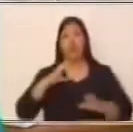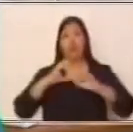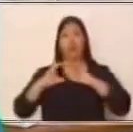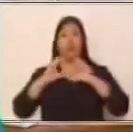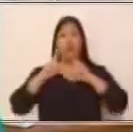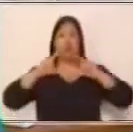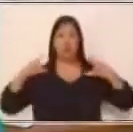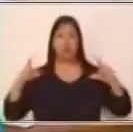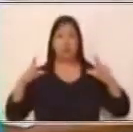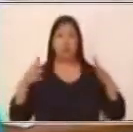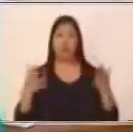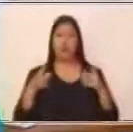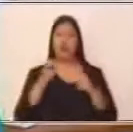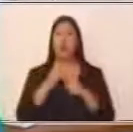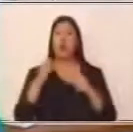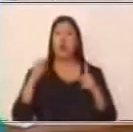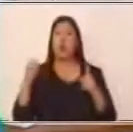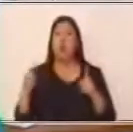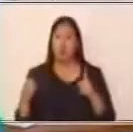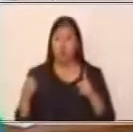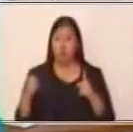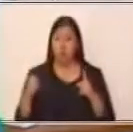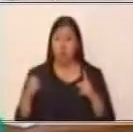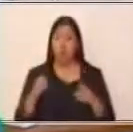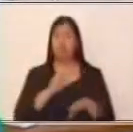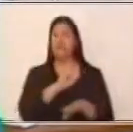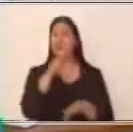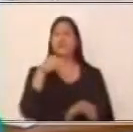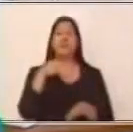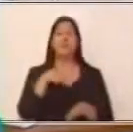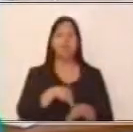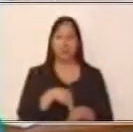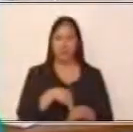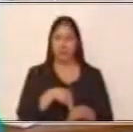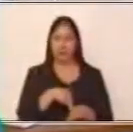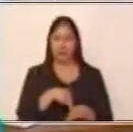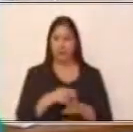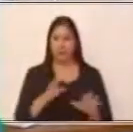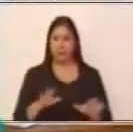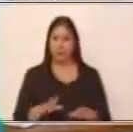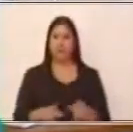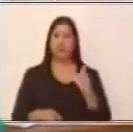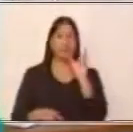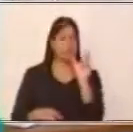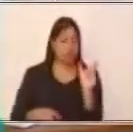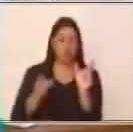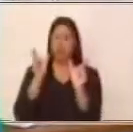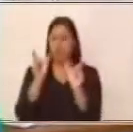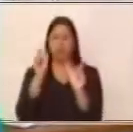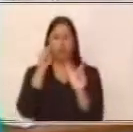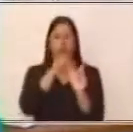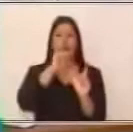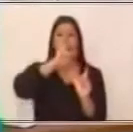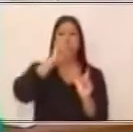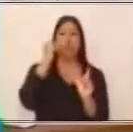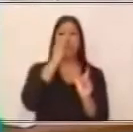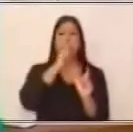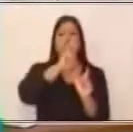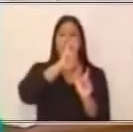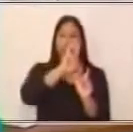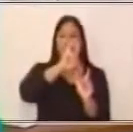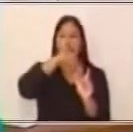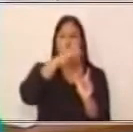conocidas como oraciones simples. ¿Sí? Observa, tienen un sujeto, un predicado y